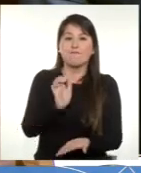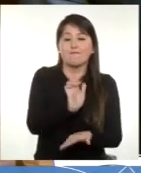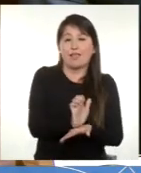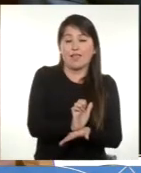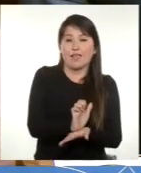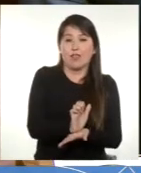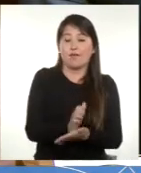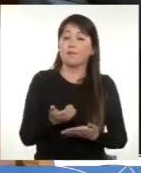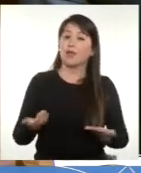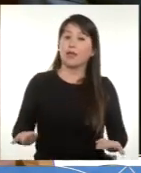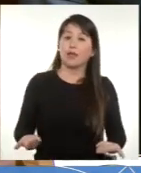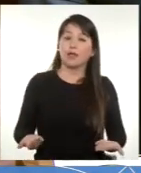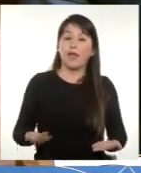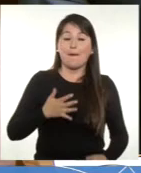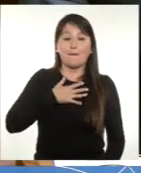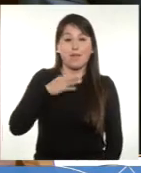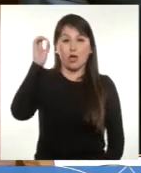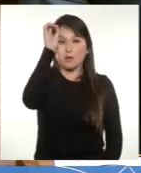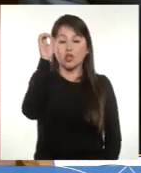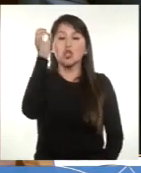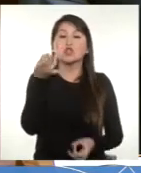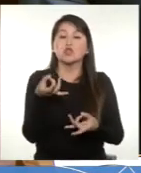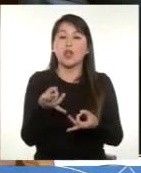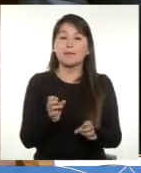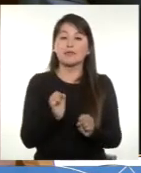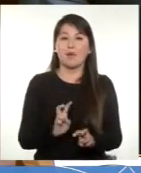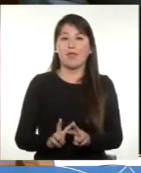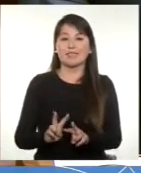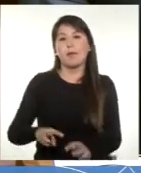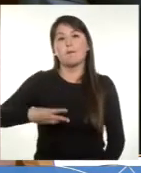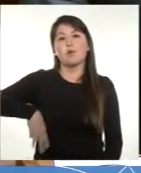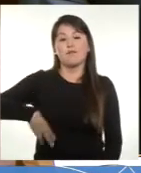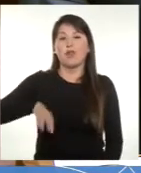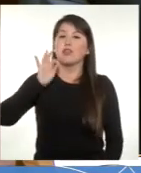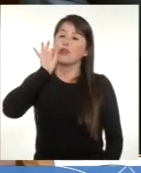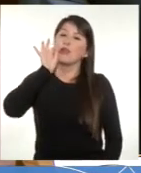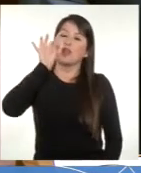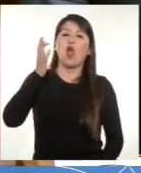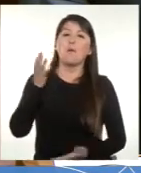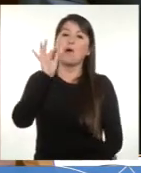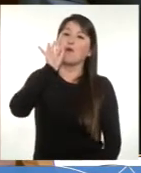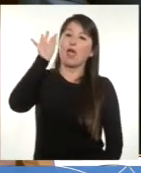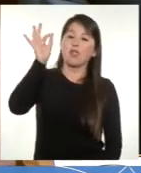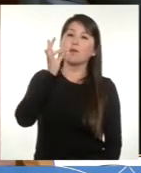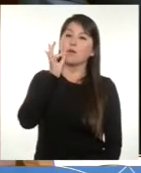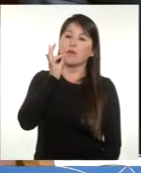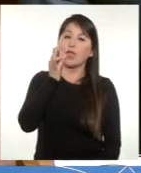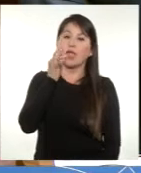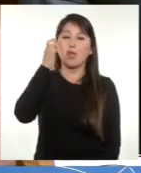Una medida así, en mi opinión, solo podría implementarse en municipios ricos como Las Condes, Vitacura,